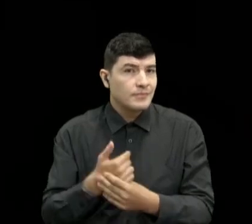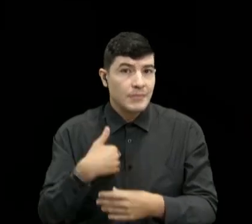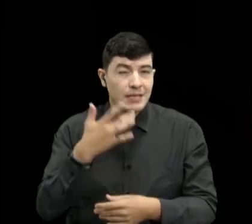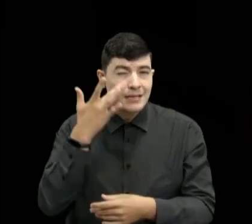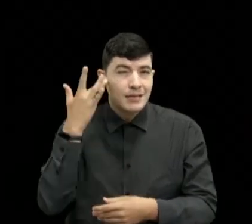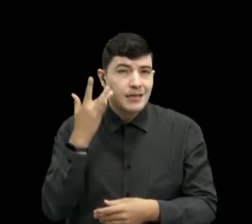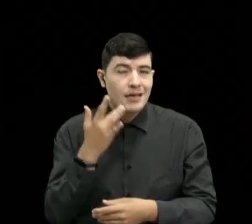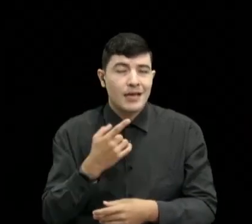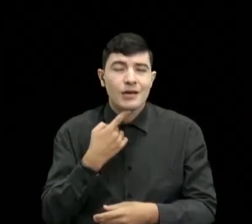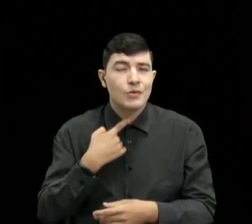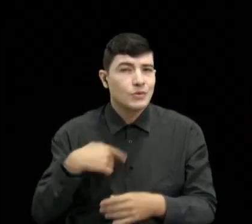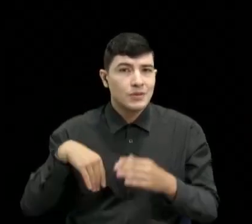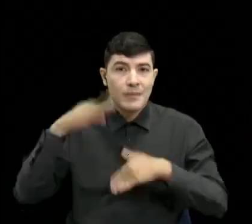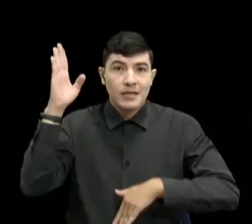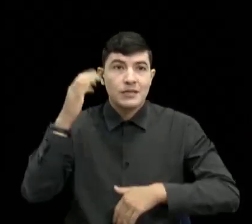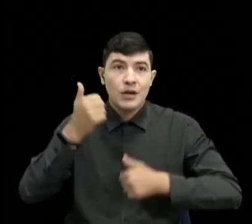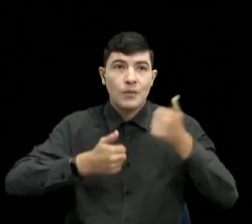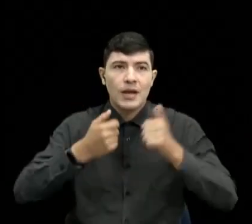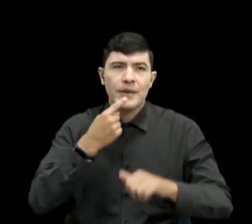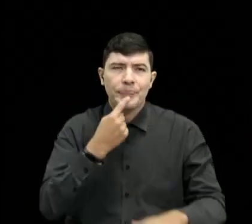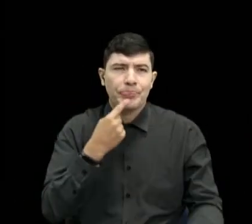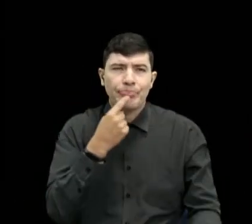favorito es el gusto.